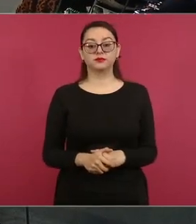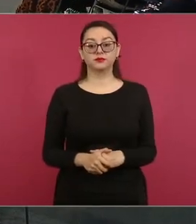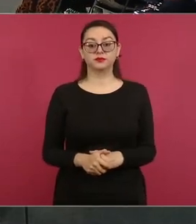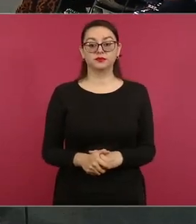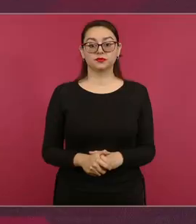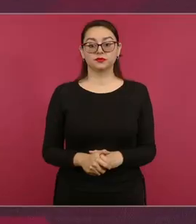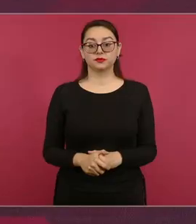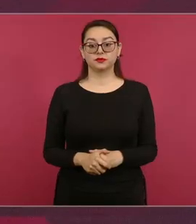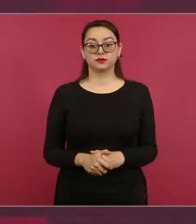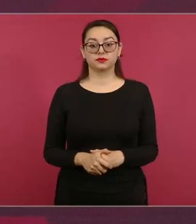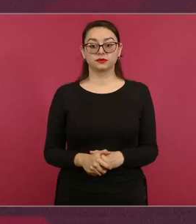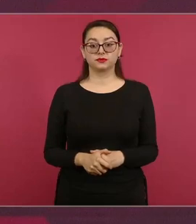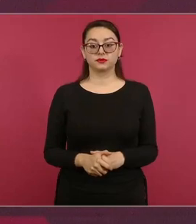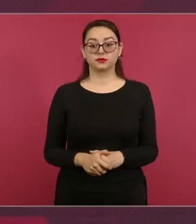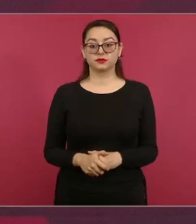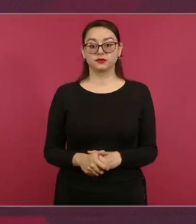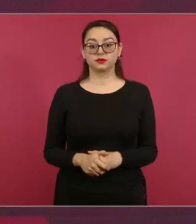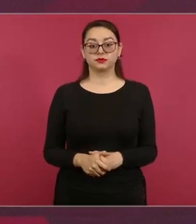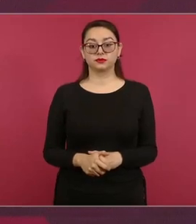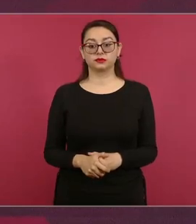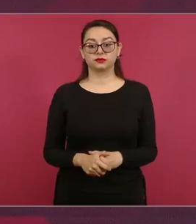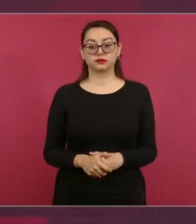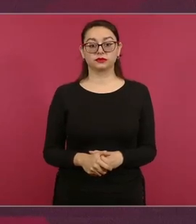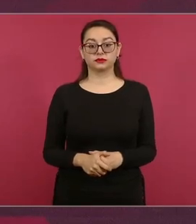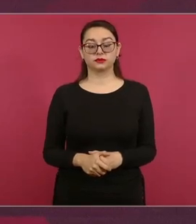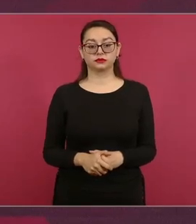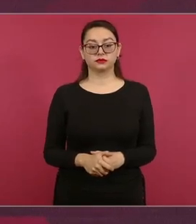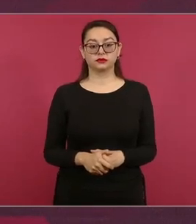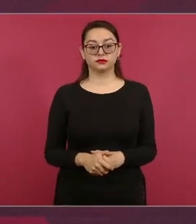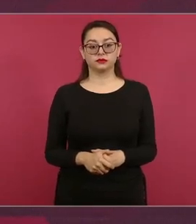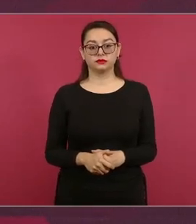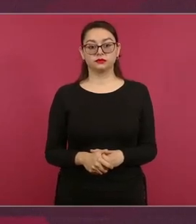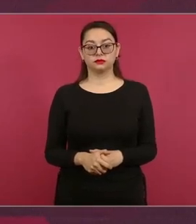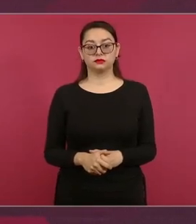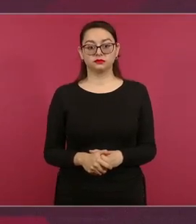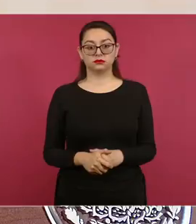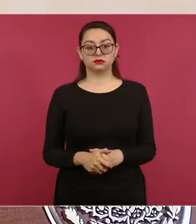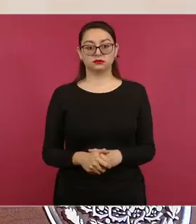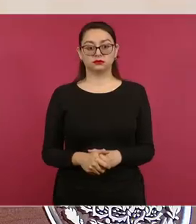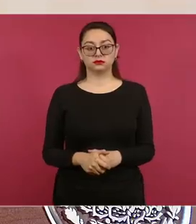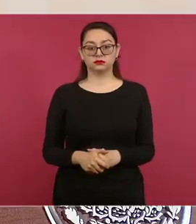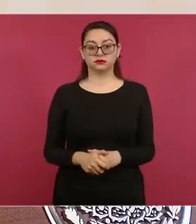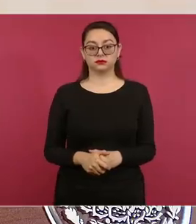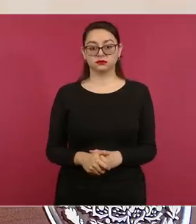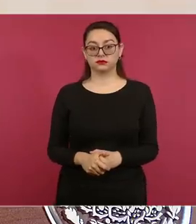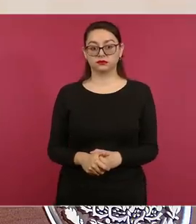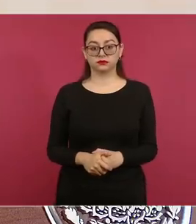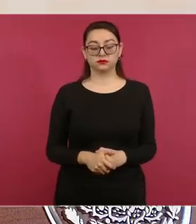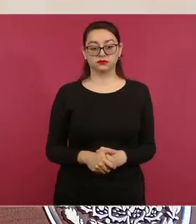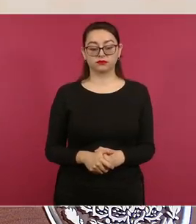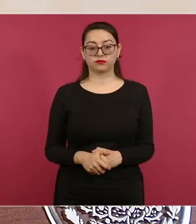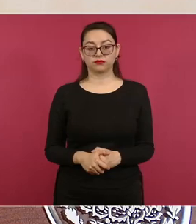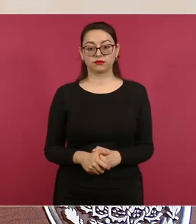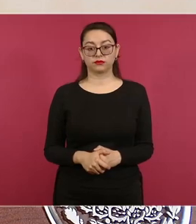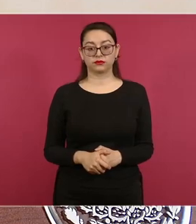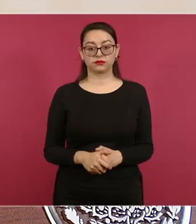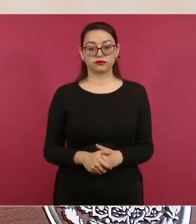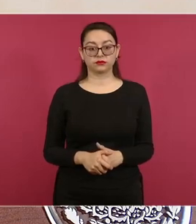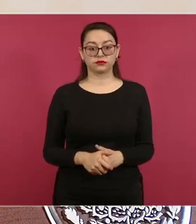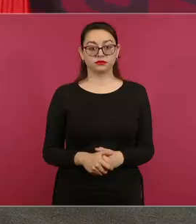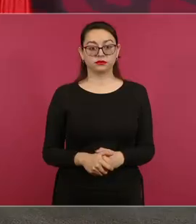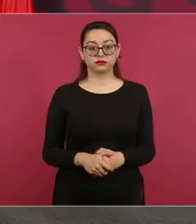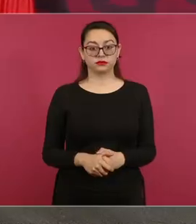depósitos que se están haciendo en efectivo. 35